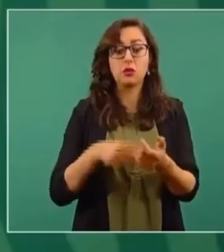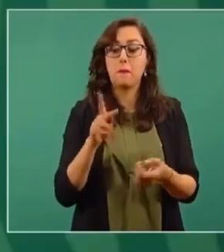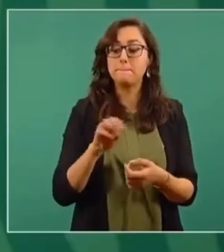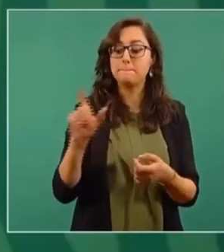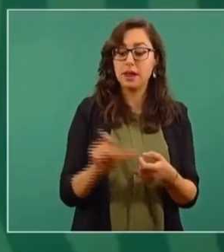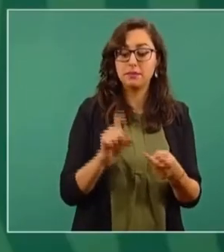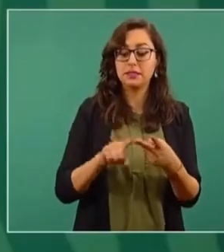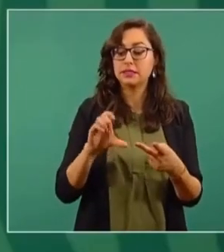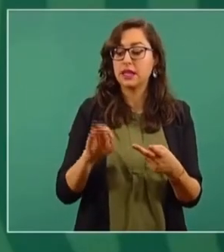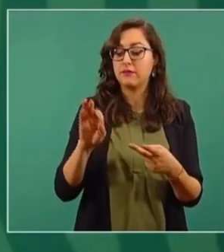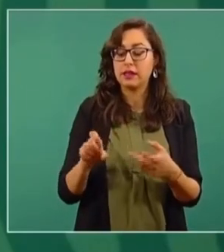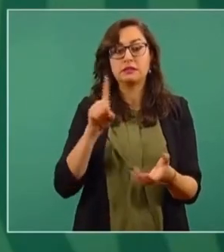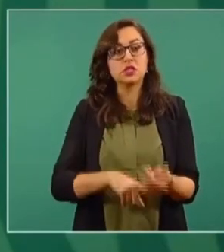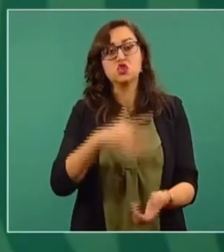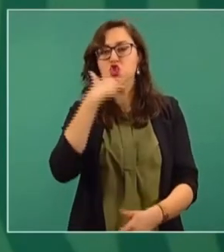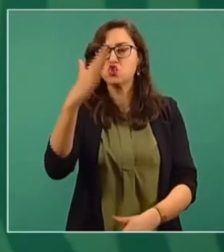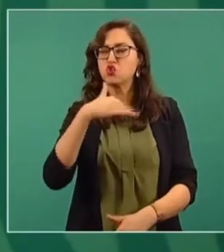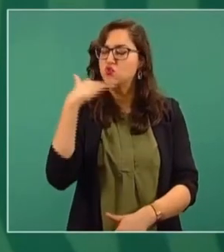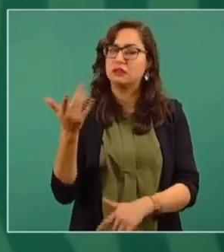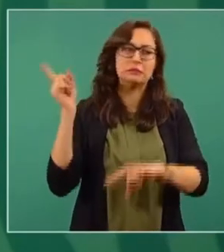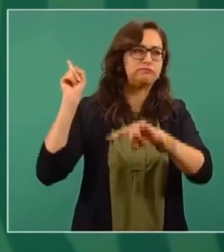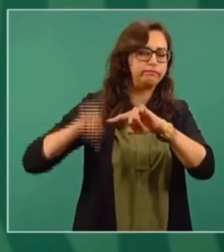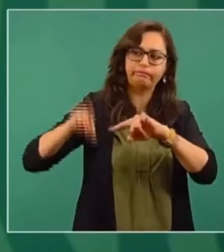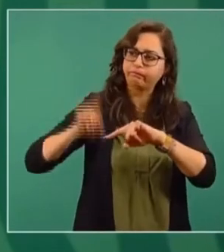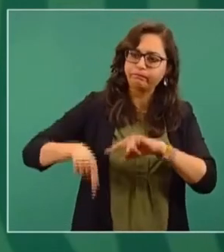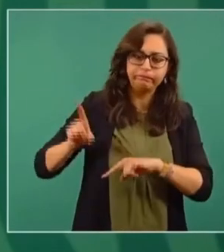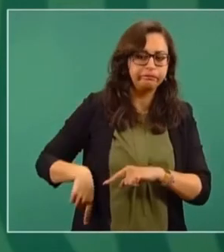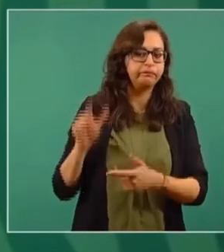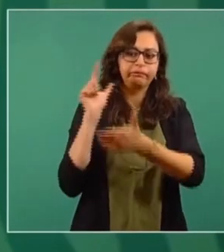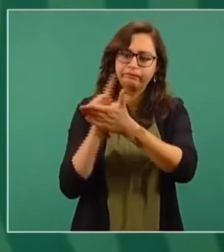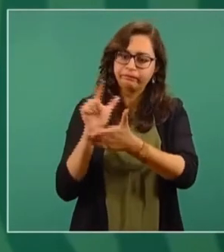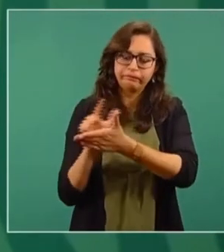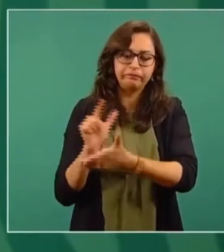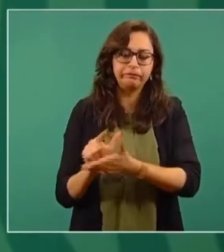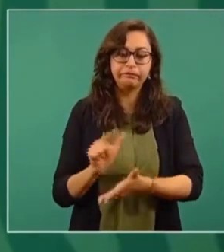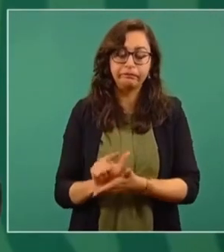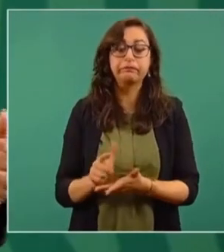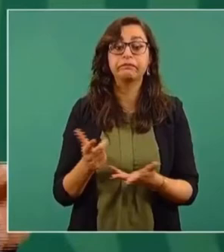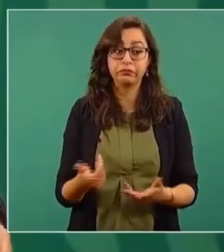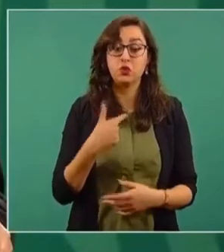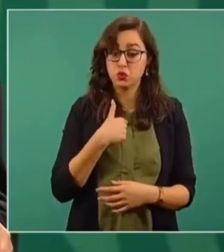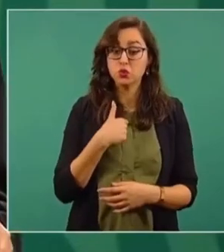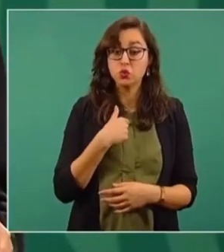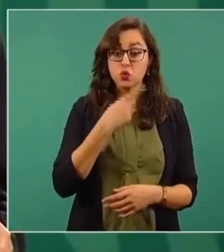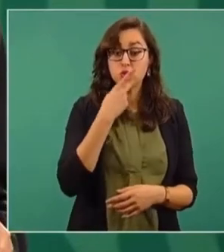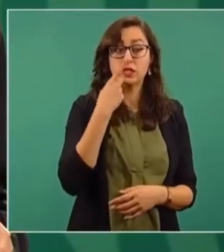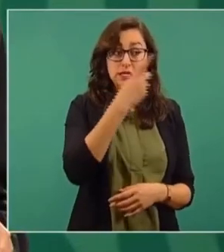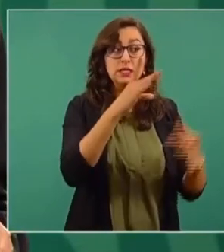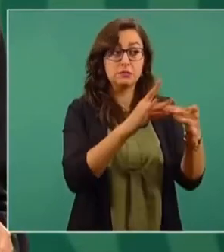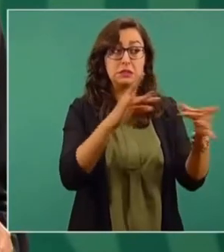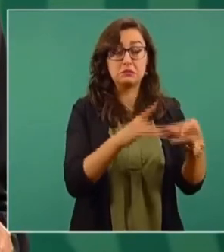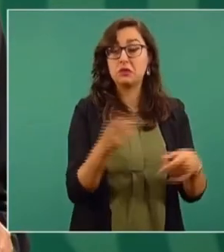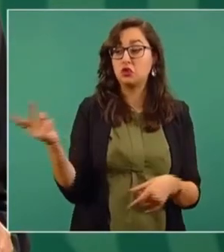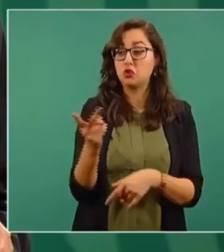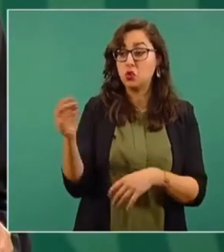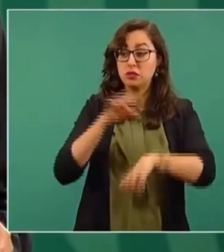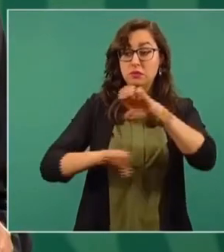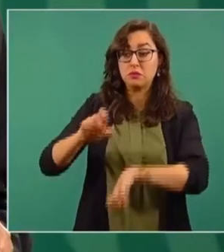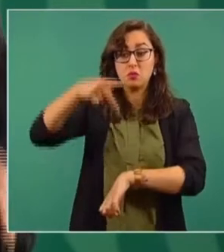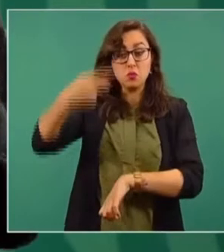Pemex, a la Comisión Federal de Electricidad. Hablé de que habían sido saqueadas estas empresas,